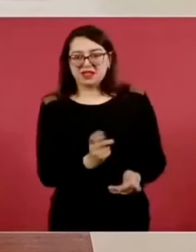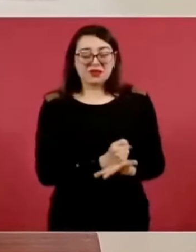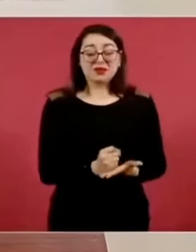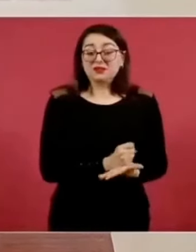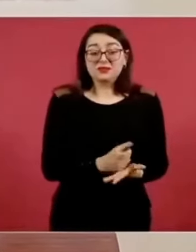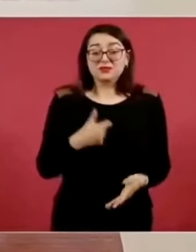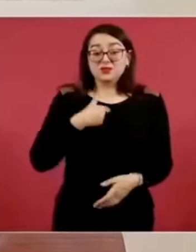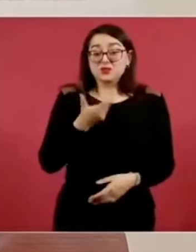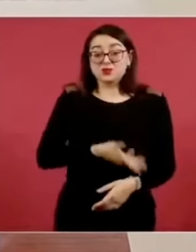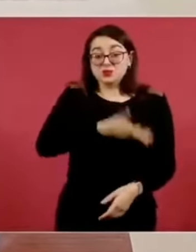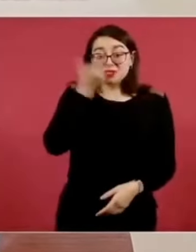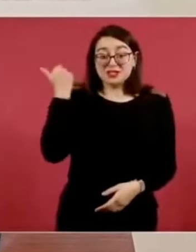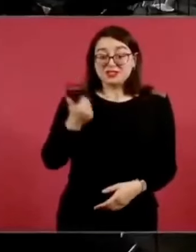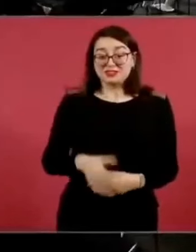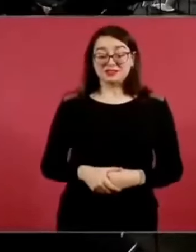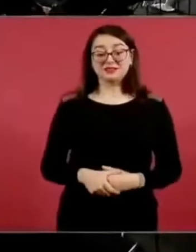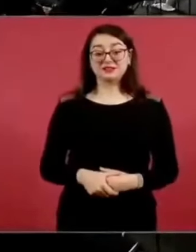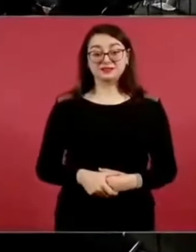¿Cómo llenarla?